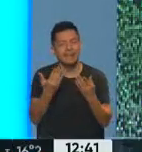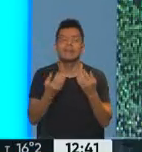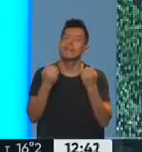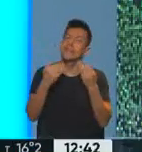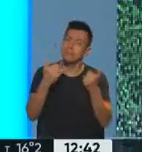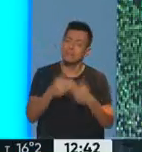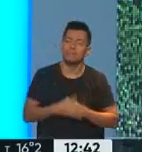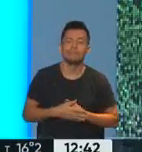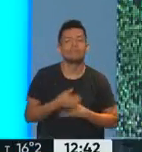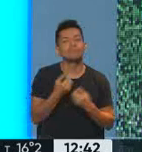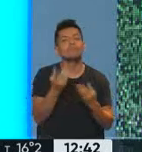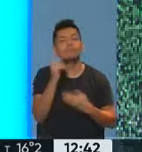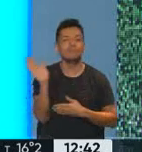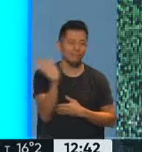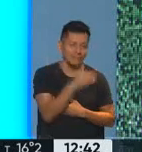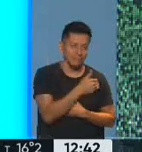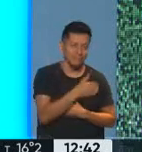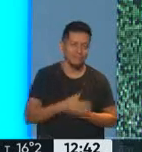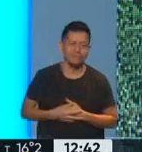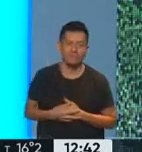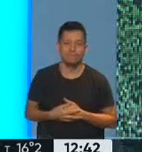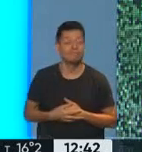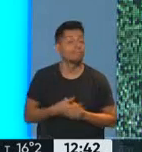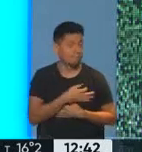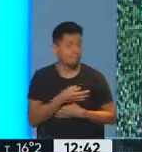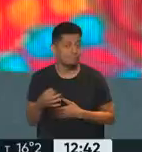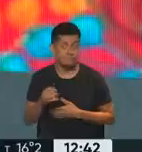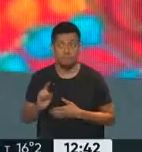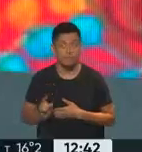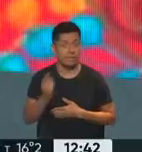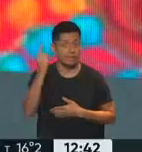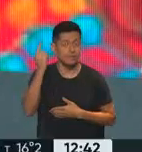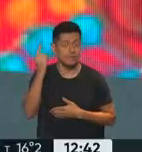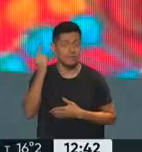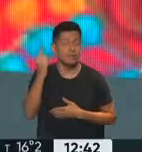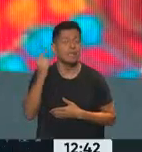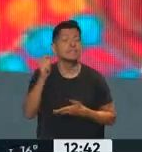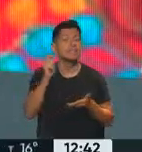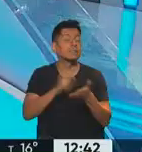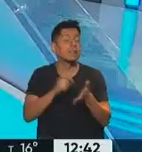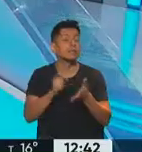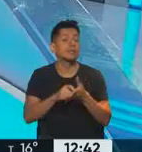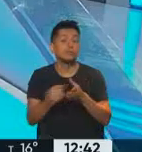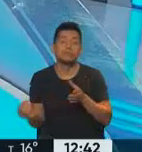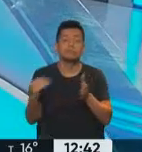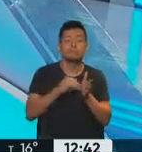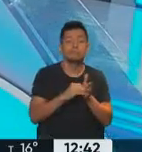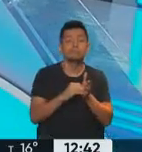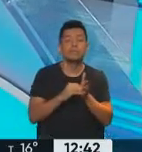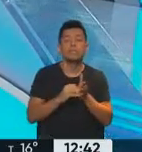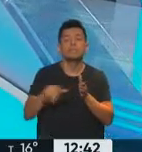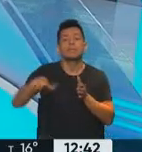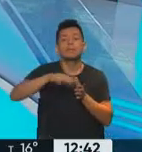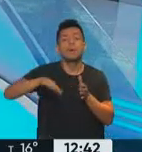¿qué tal? Muy bien. Buenos días a todos que están. Es así, por primera vez un censo incorpora el autorreconocimiento de